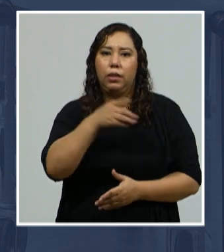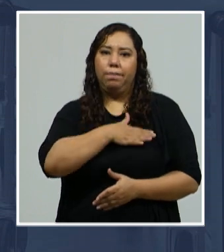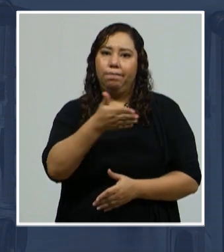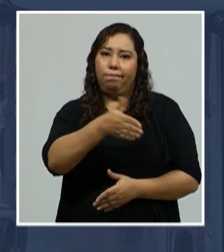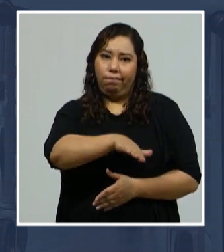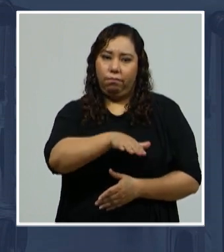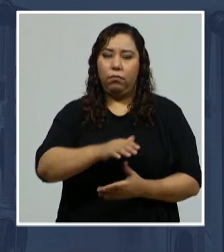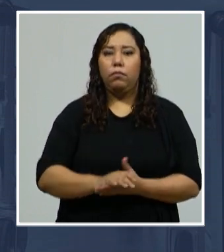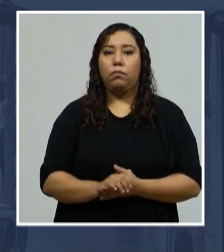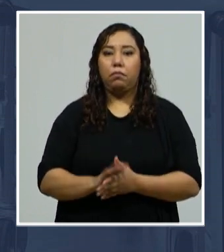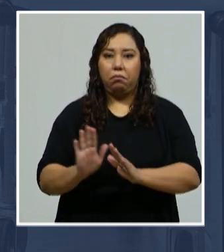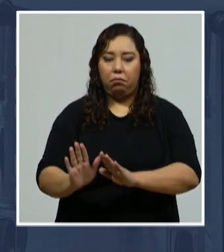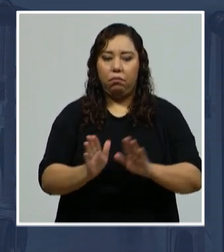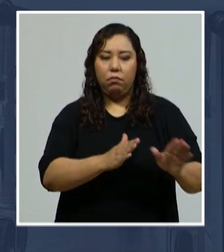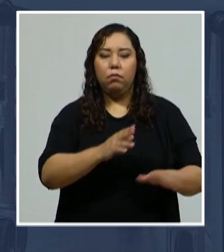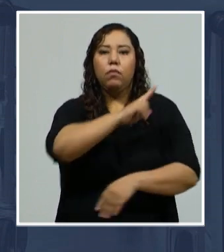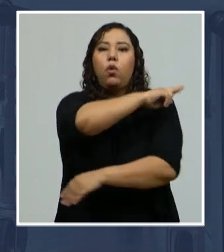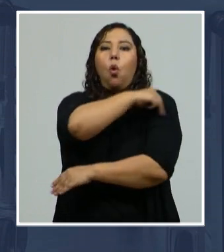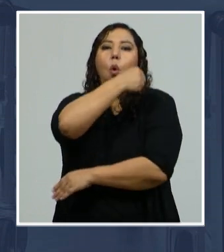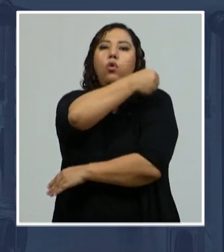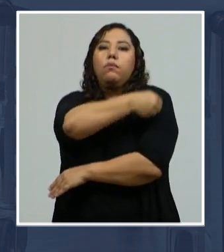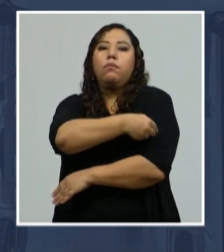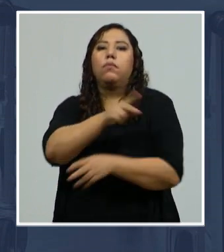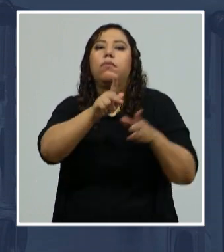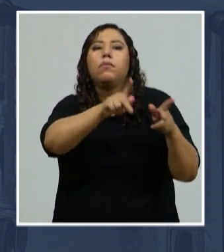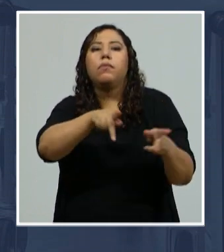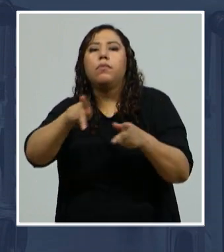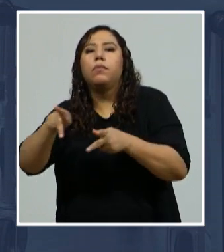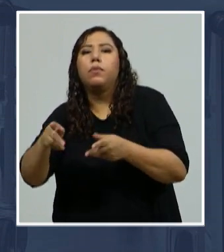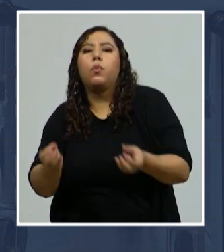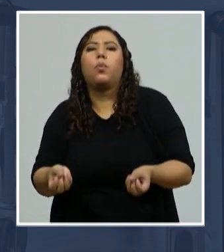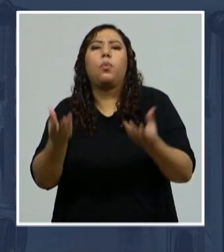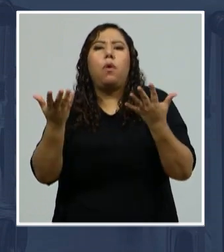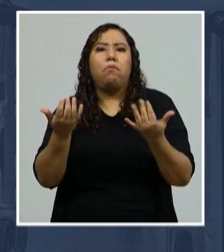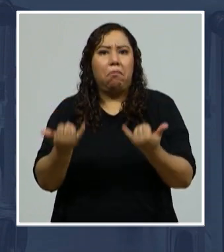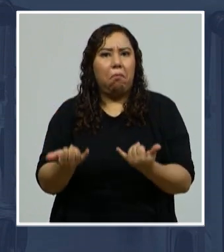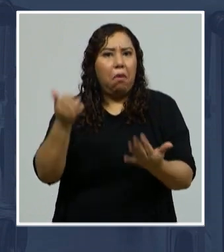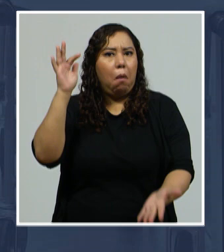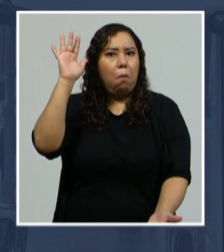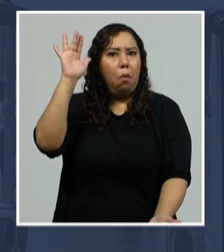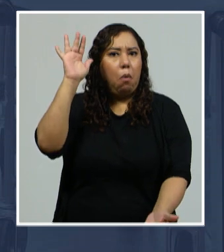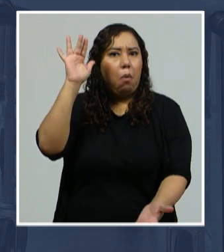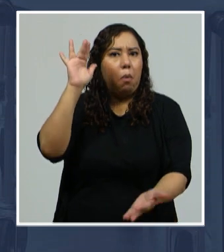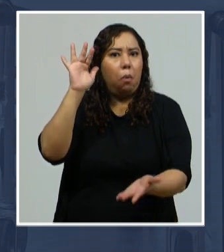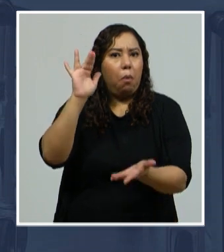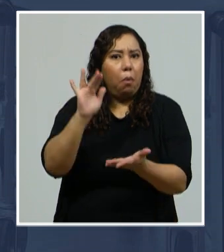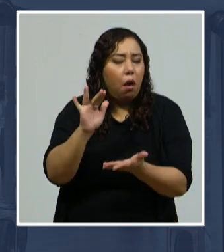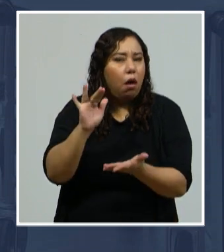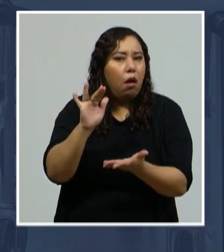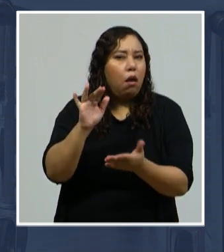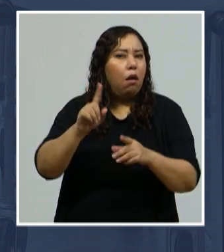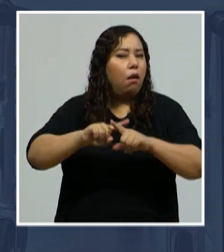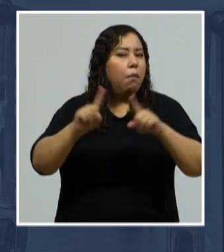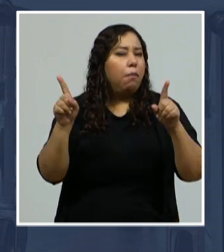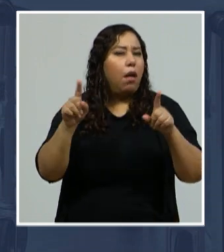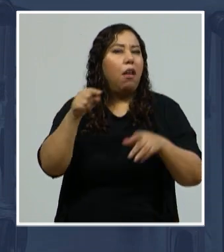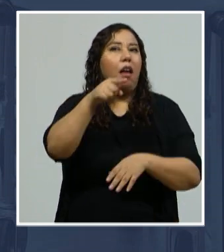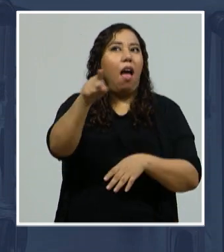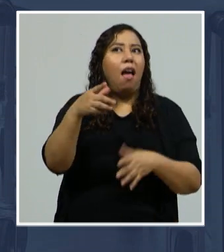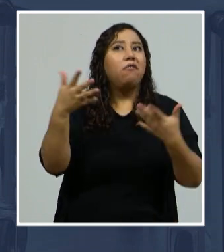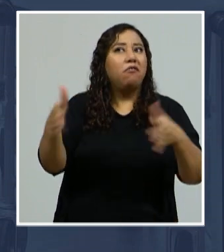hospitalizaciones, continuamos en un descenso de hospitalizaciones, pero eso no significa que hay que confiarnos.